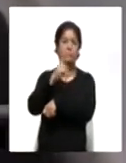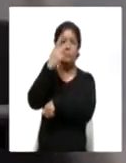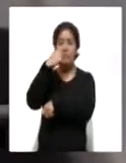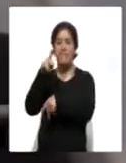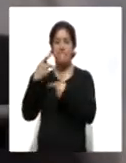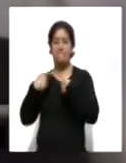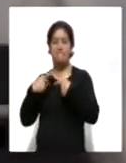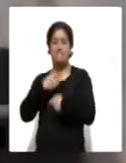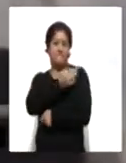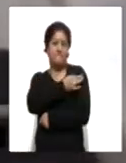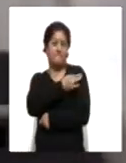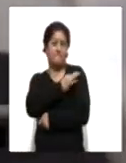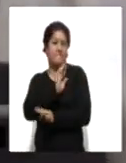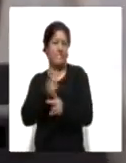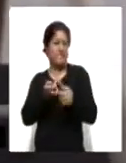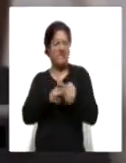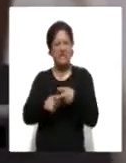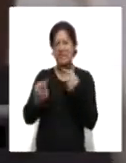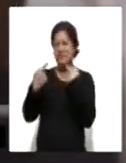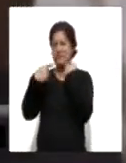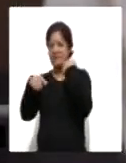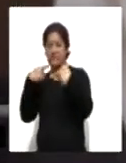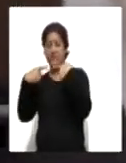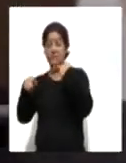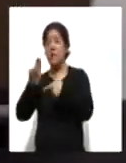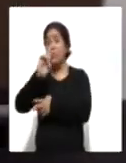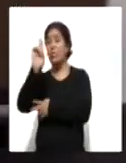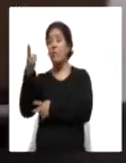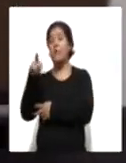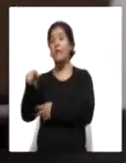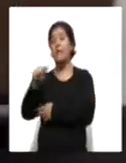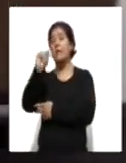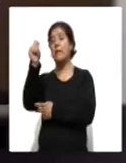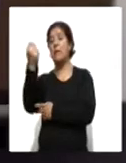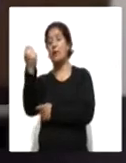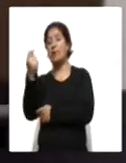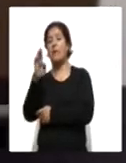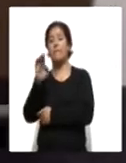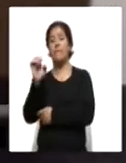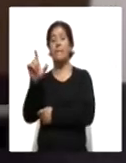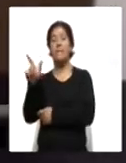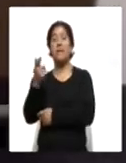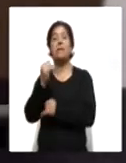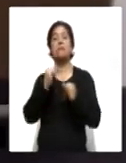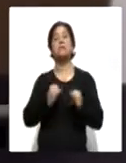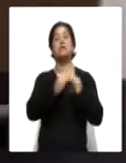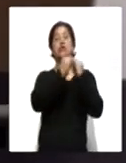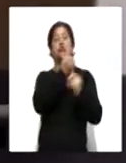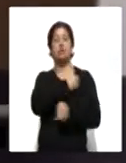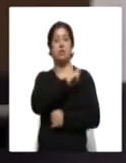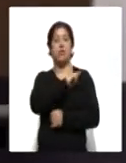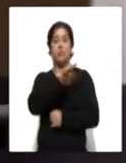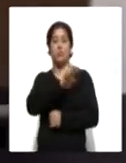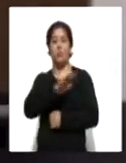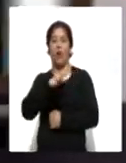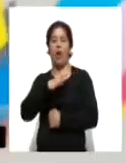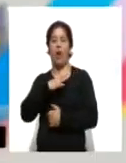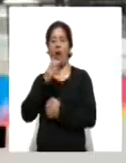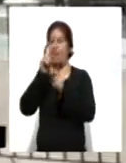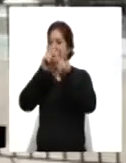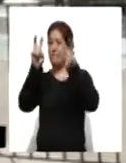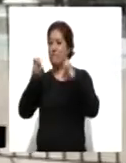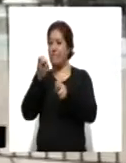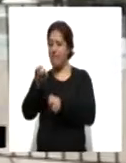En Países Bajos, un estudio de la Universidad Tecnológica de DELF y el Instituto de Salud Pública puso el tema en la palestra.